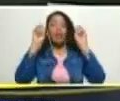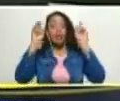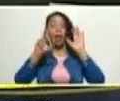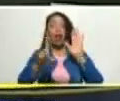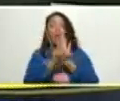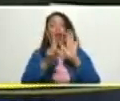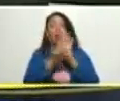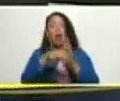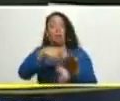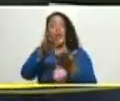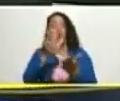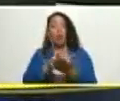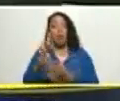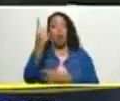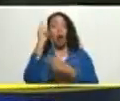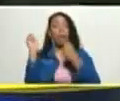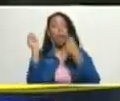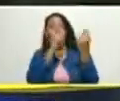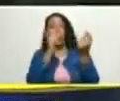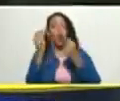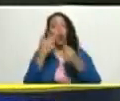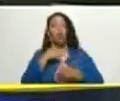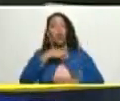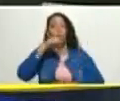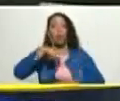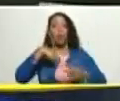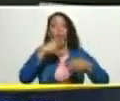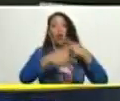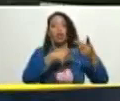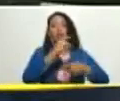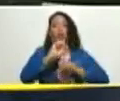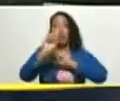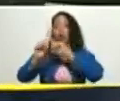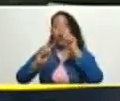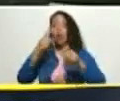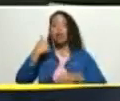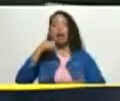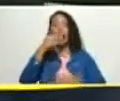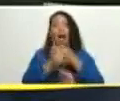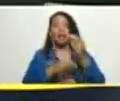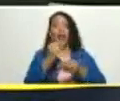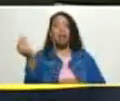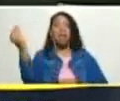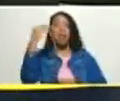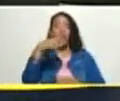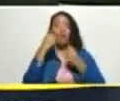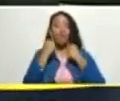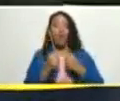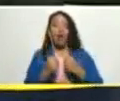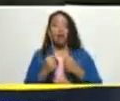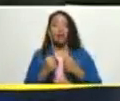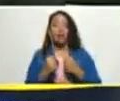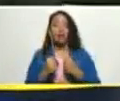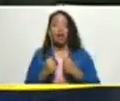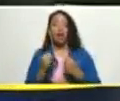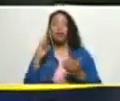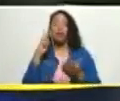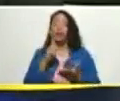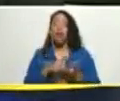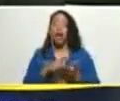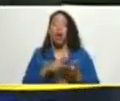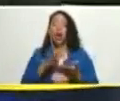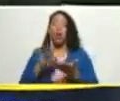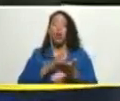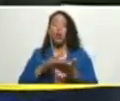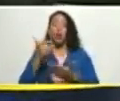la aprobación en primera discusión ahorita estamos en el proceso de consulta que tiene que ser mucho más intensivo que tiene que ser tiene que llegar a los celulares